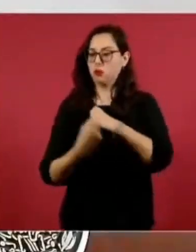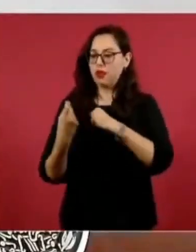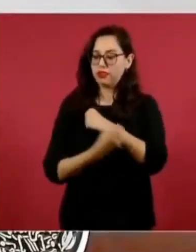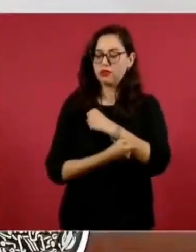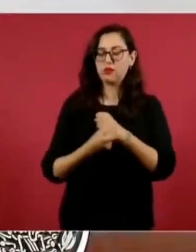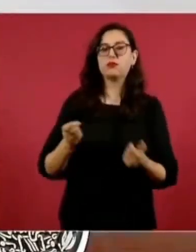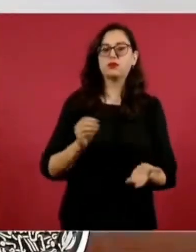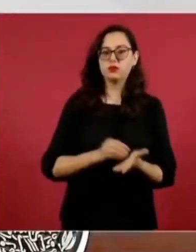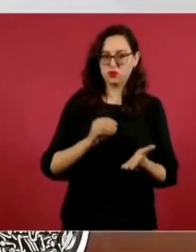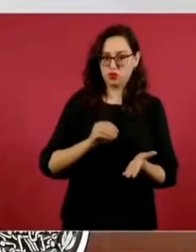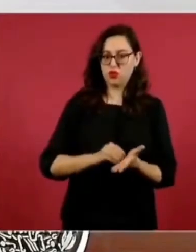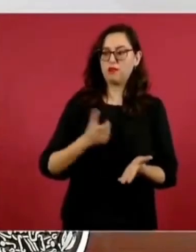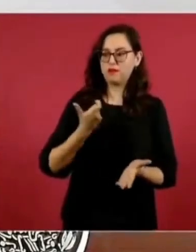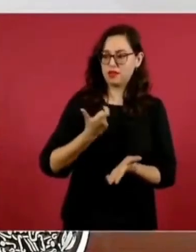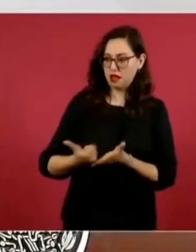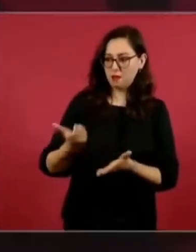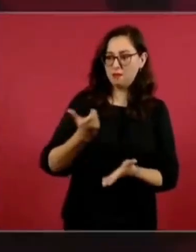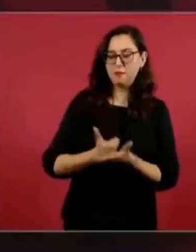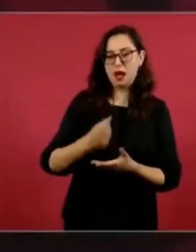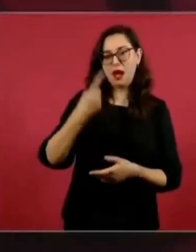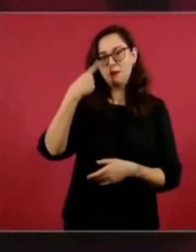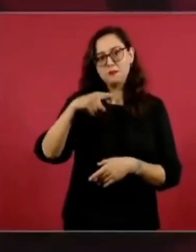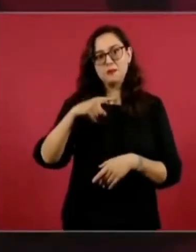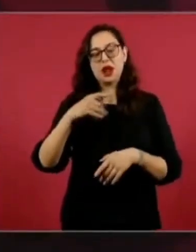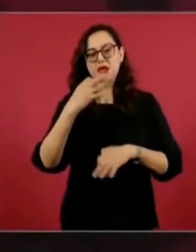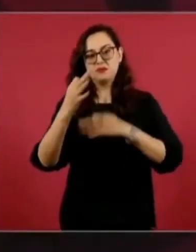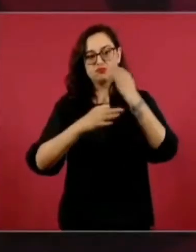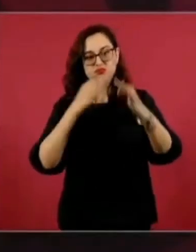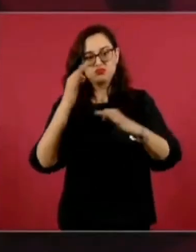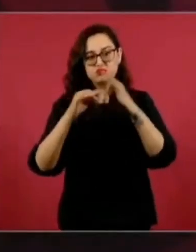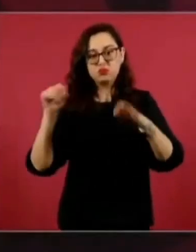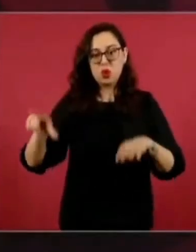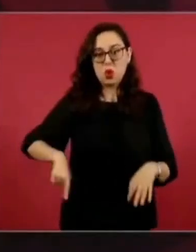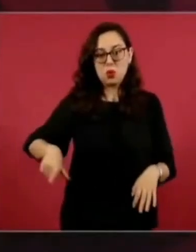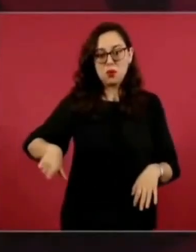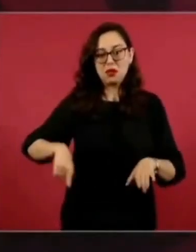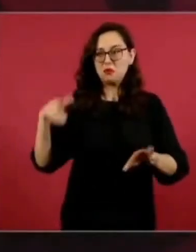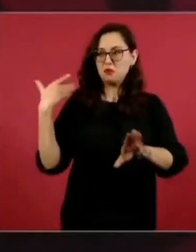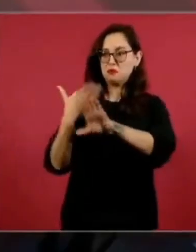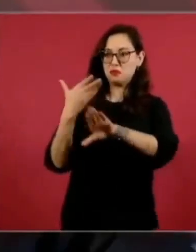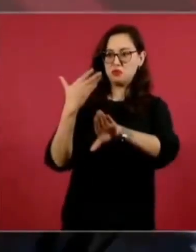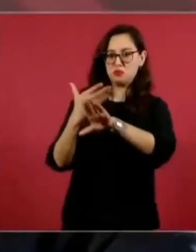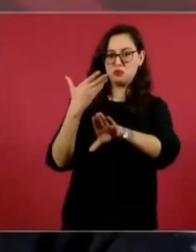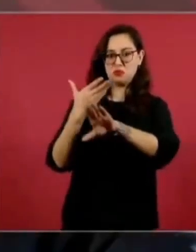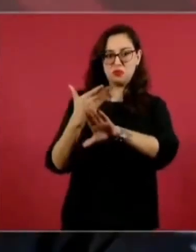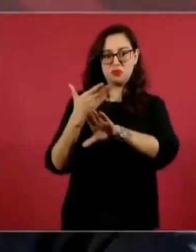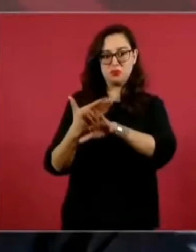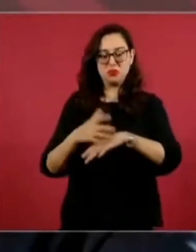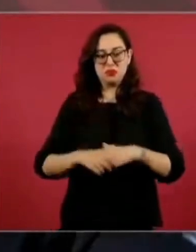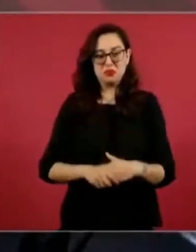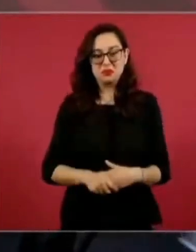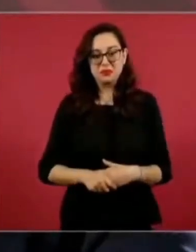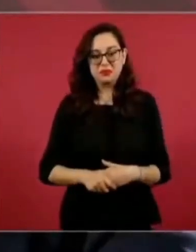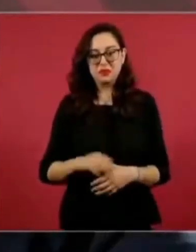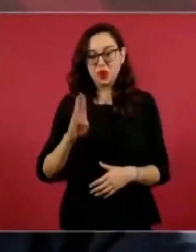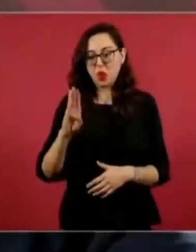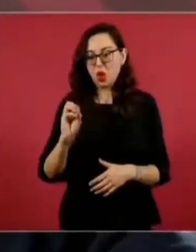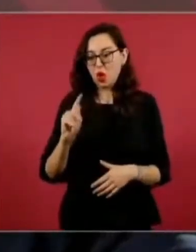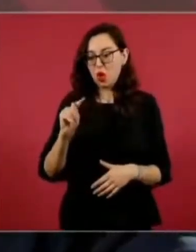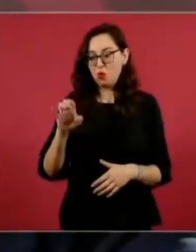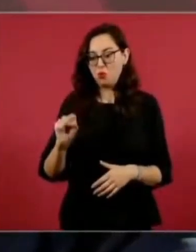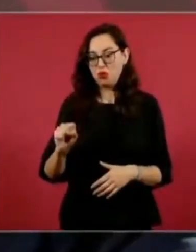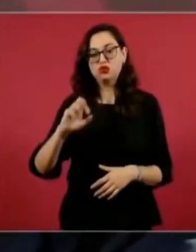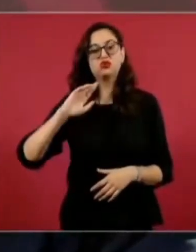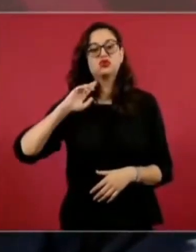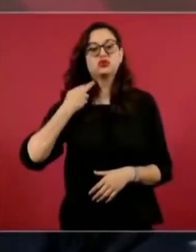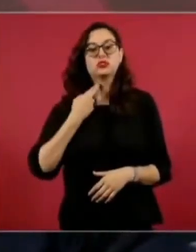para la guerra sucia, personajes que no existen, que están en las redes sociales,